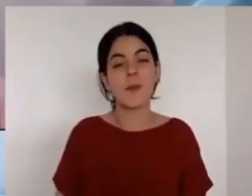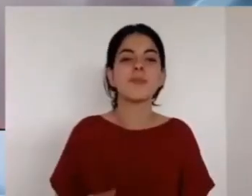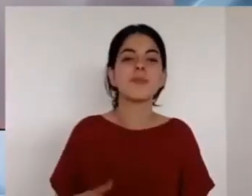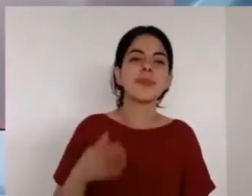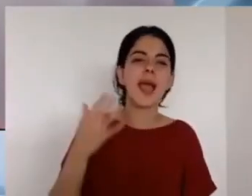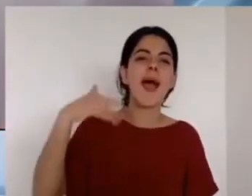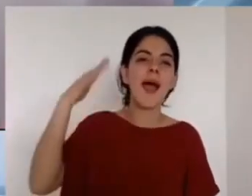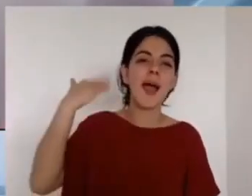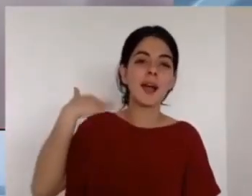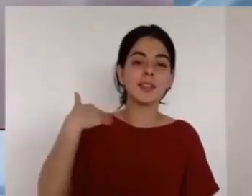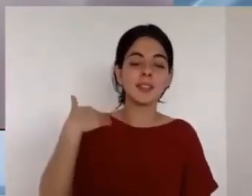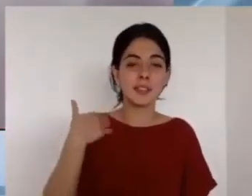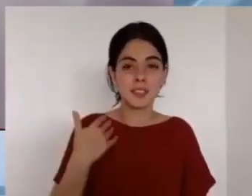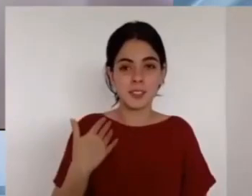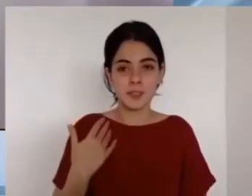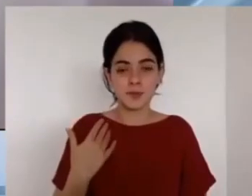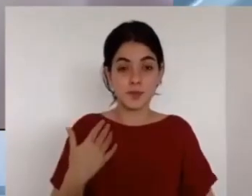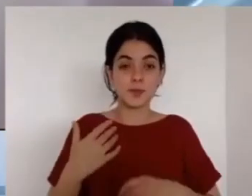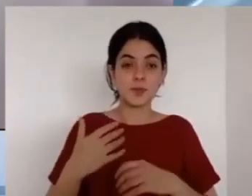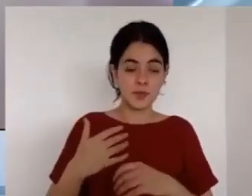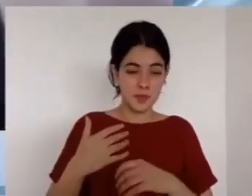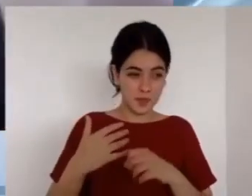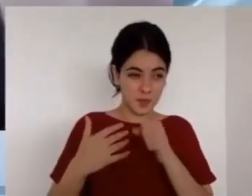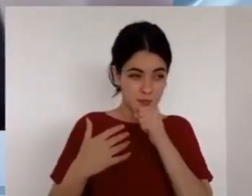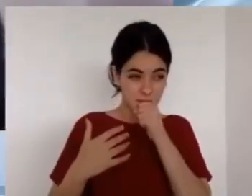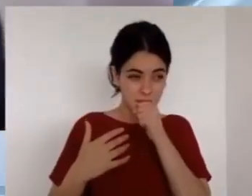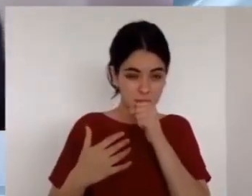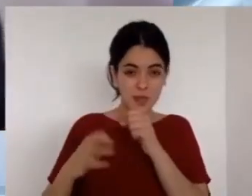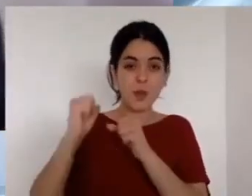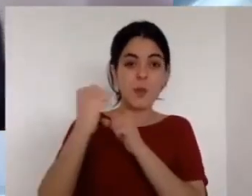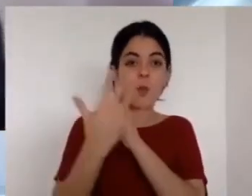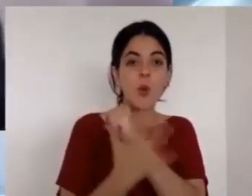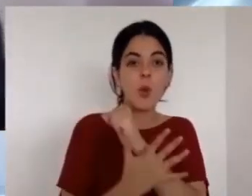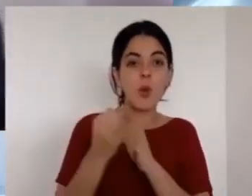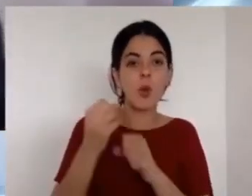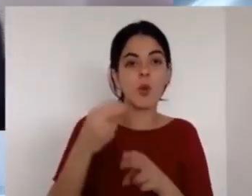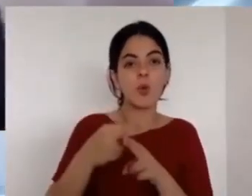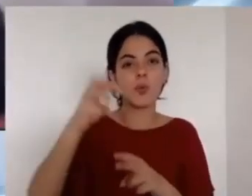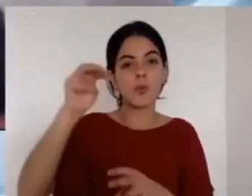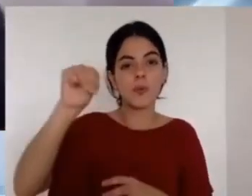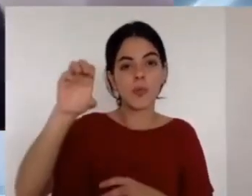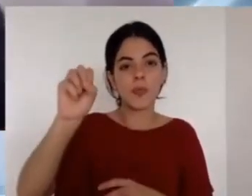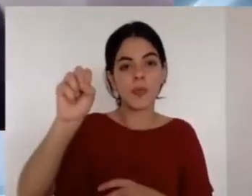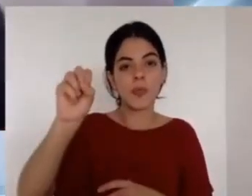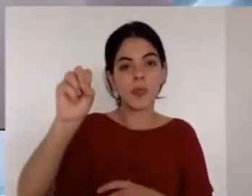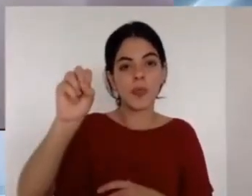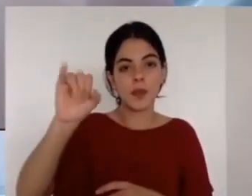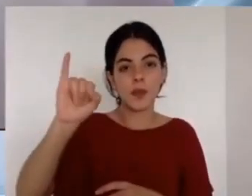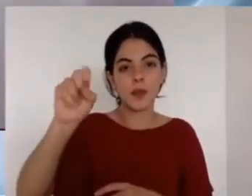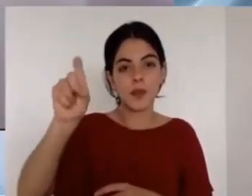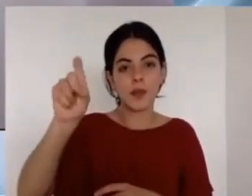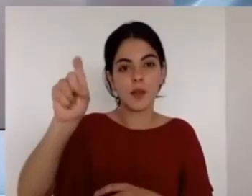a casa lo primero que le miran a sus padres son las manos